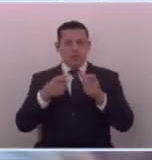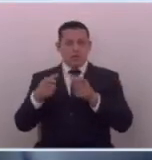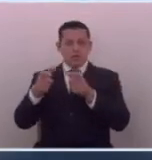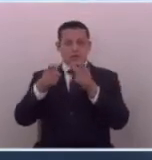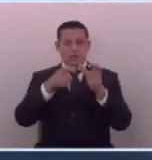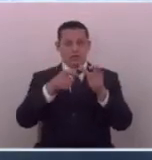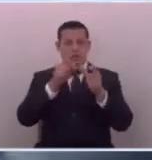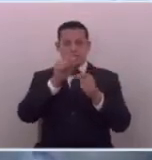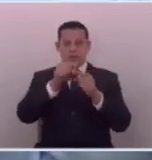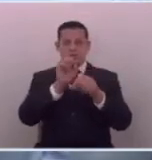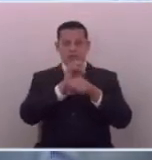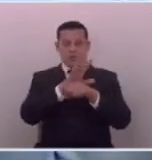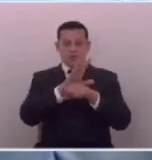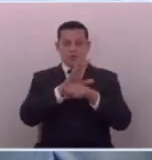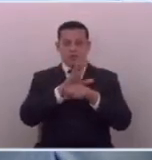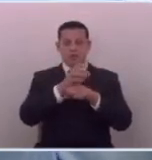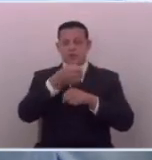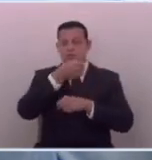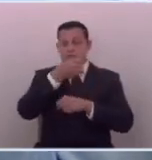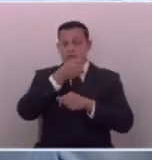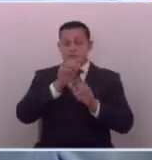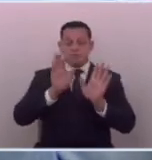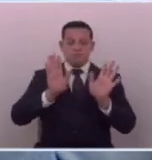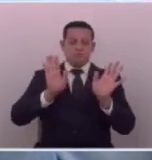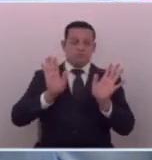eso dicen también la fuente Bea